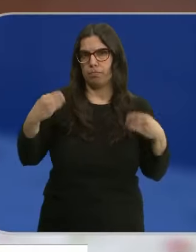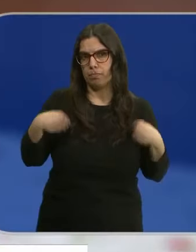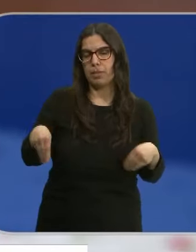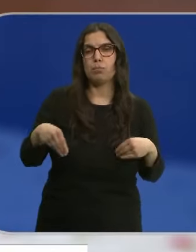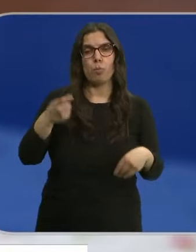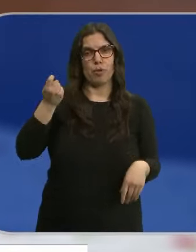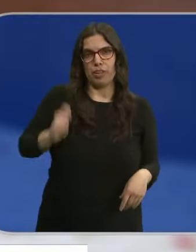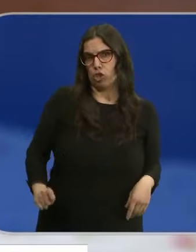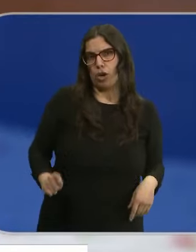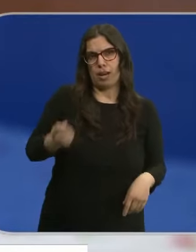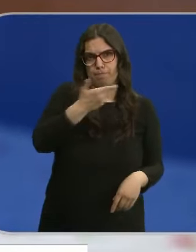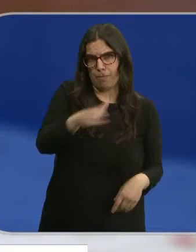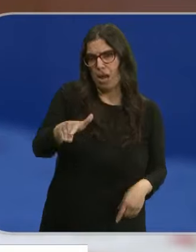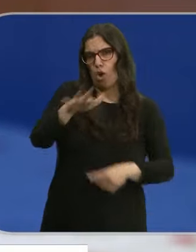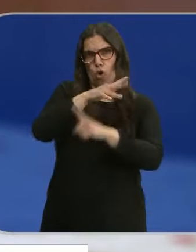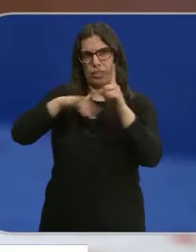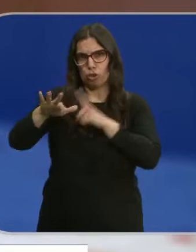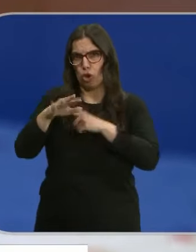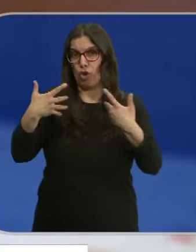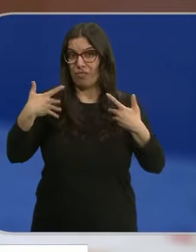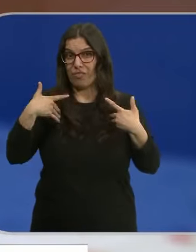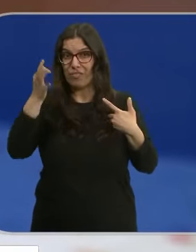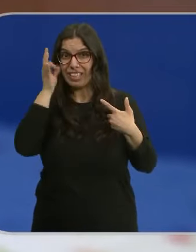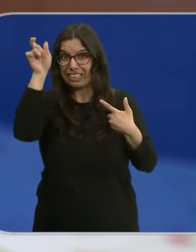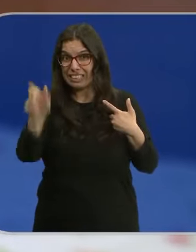negligencia de los profesionales y del entorno cercano de la víctima.